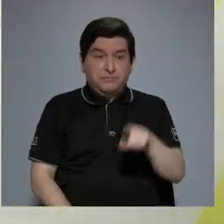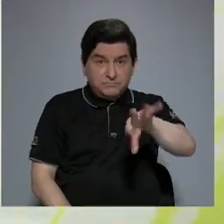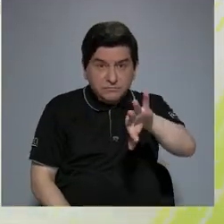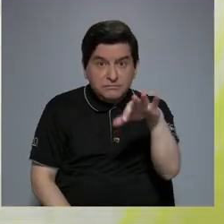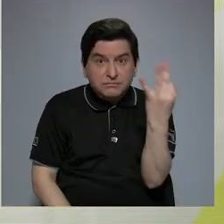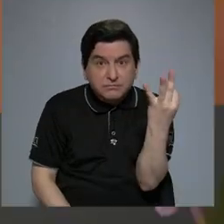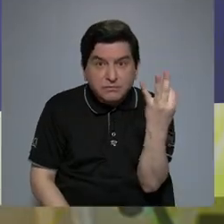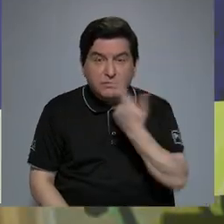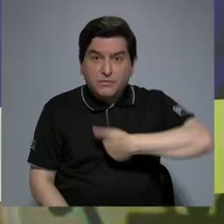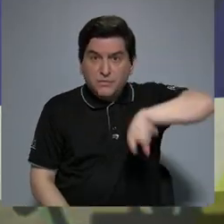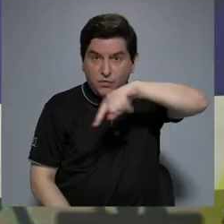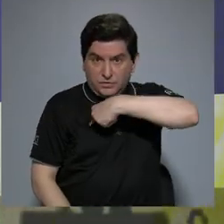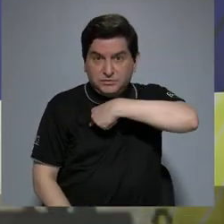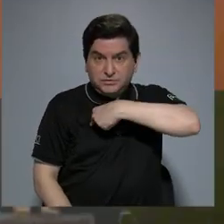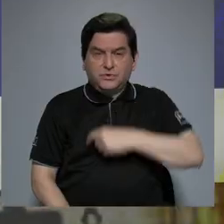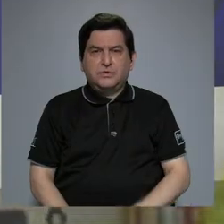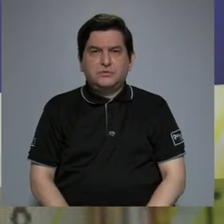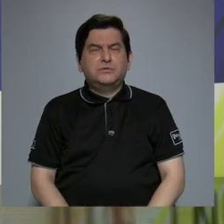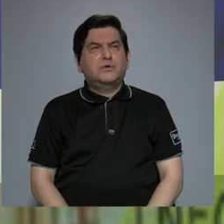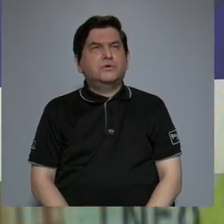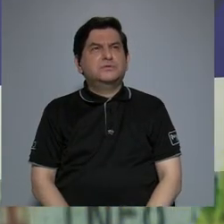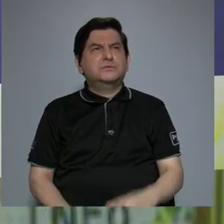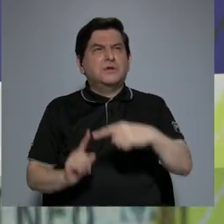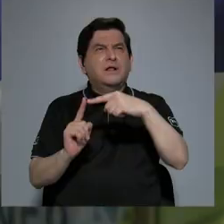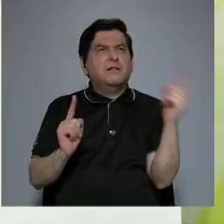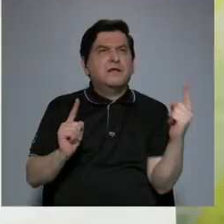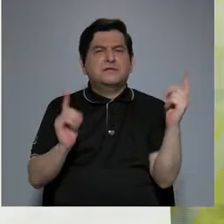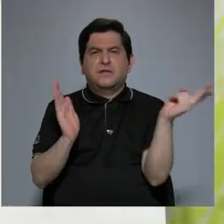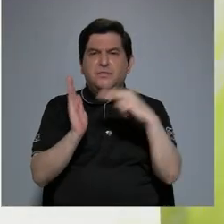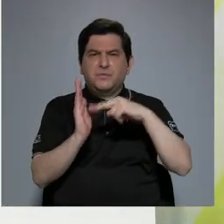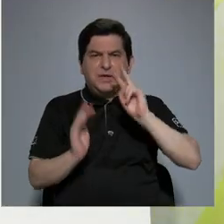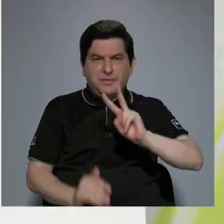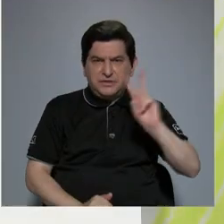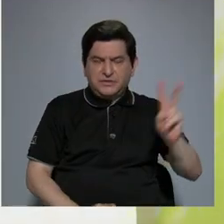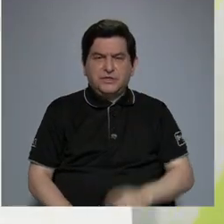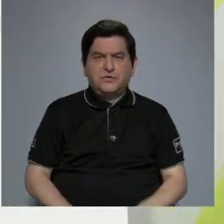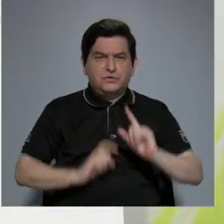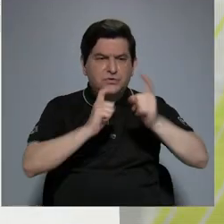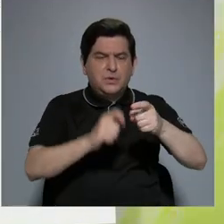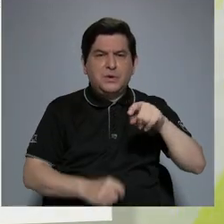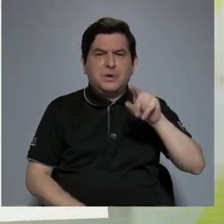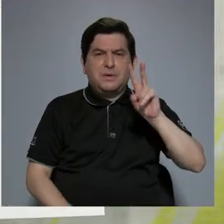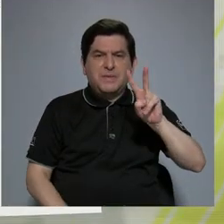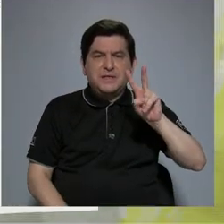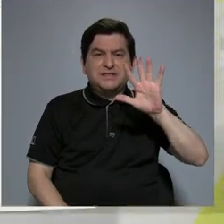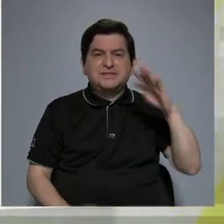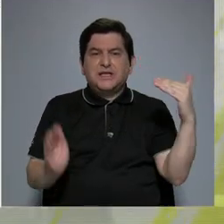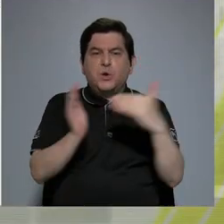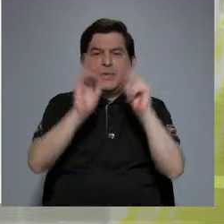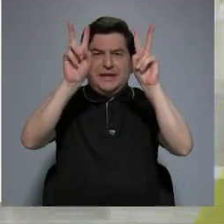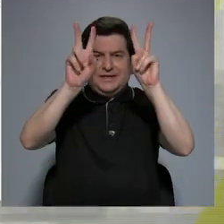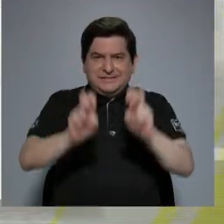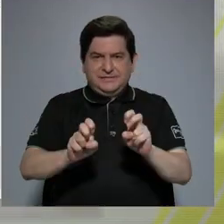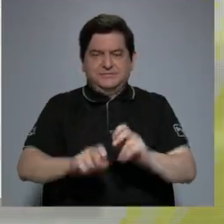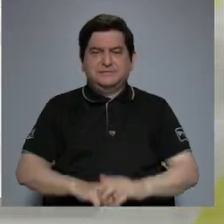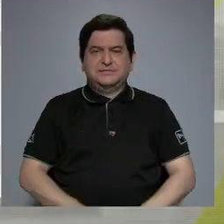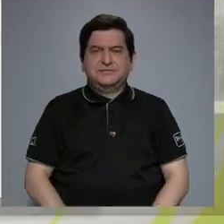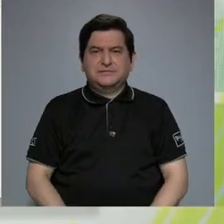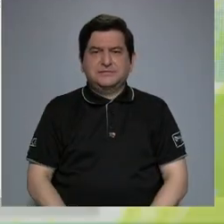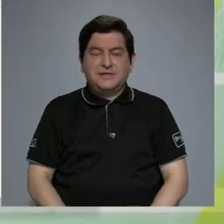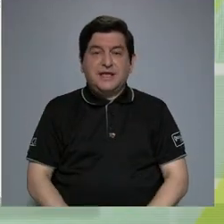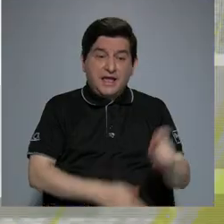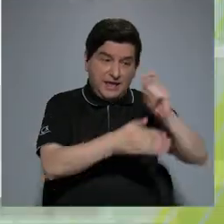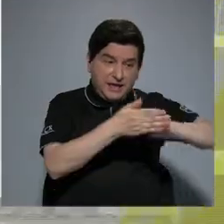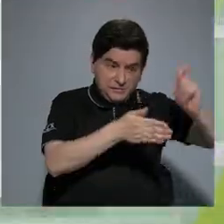como hemos, desde el 2022, donado 25 mil pruebas para